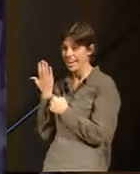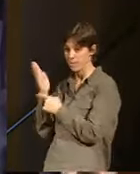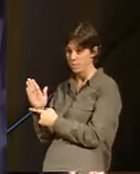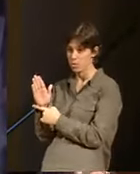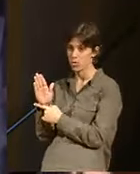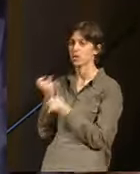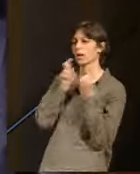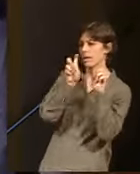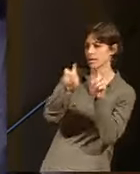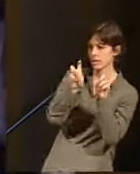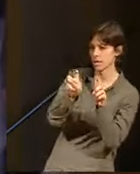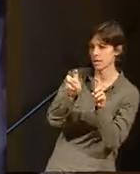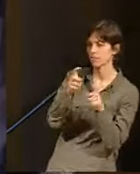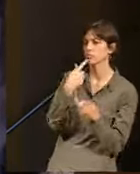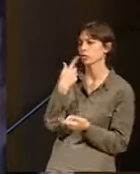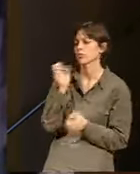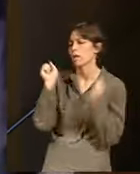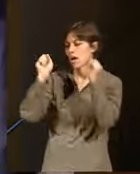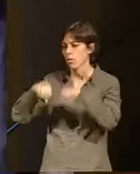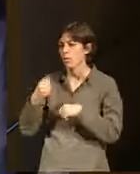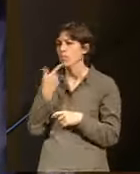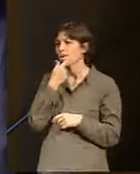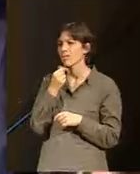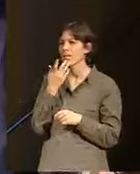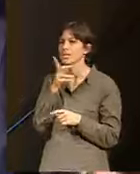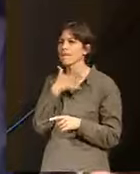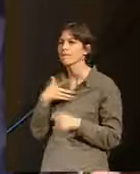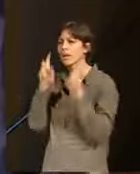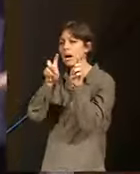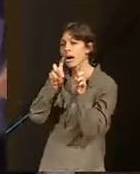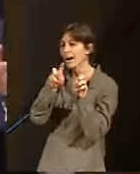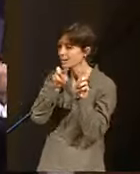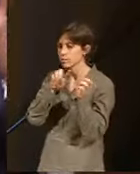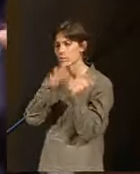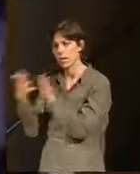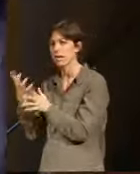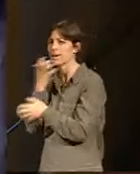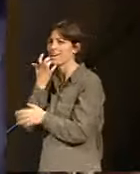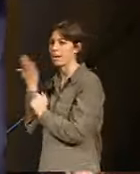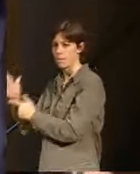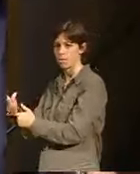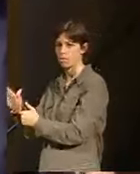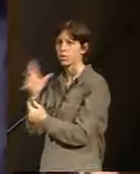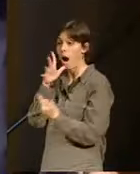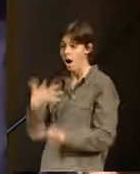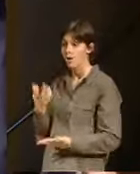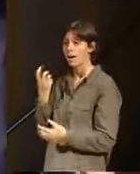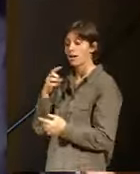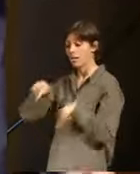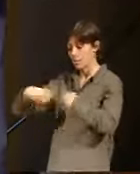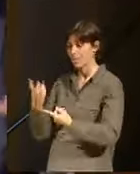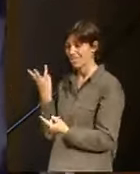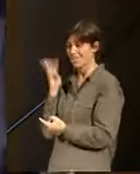enseñar. Yo creo que, yo estoy absolutamente de acuerdo, creo que esta es un poco la filosofía del Congreso. Traen aquí tres presentaciones